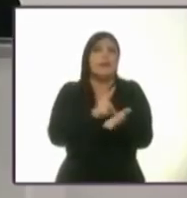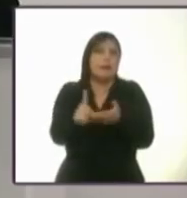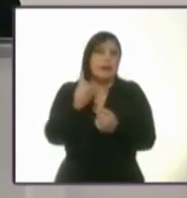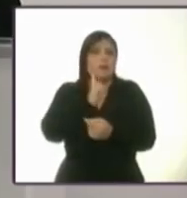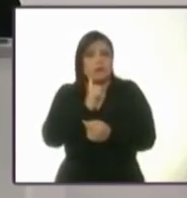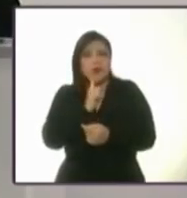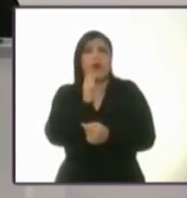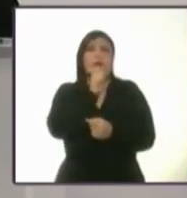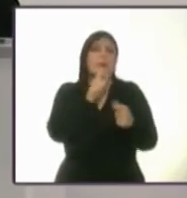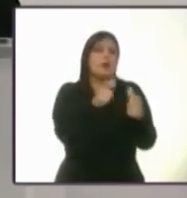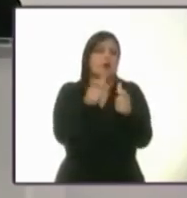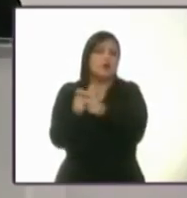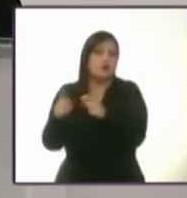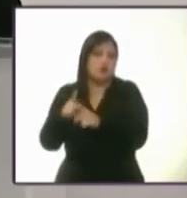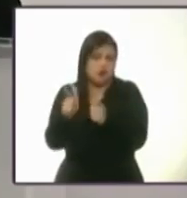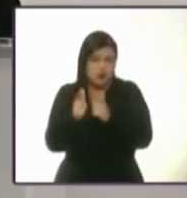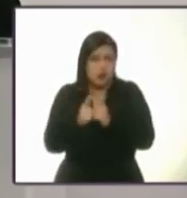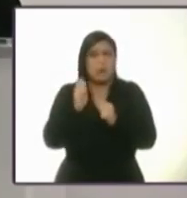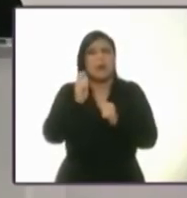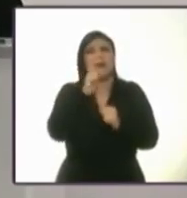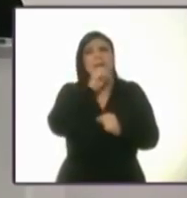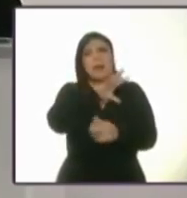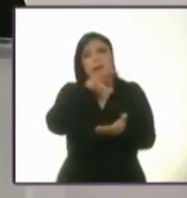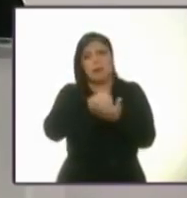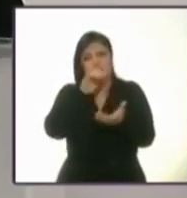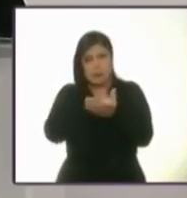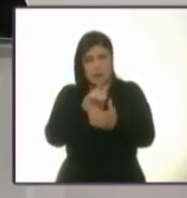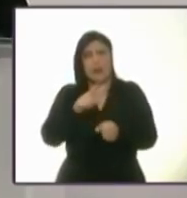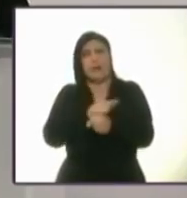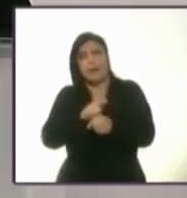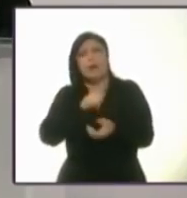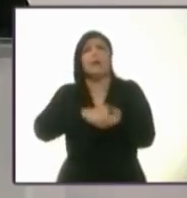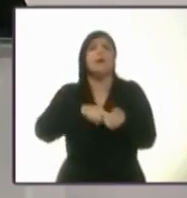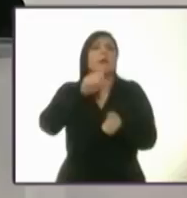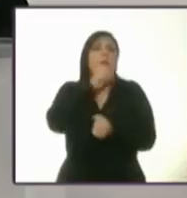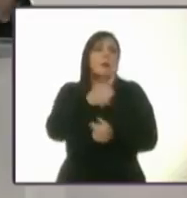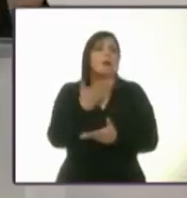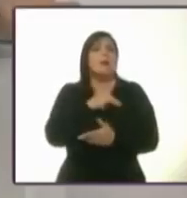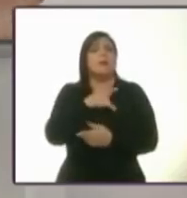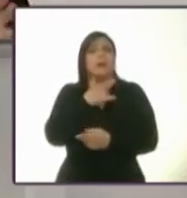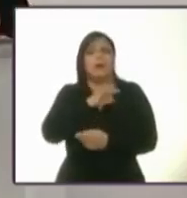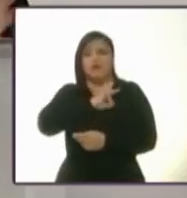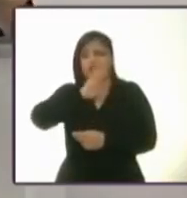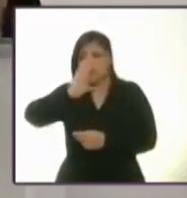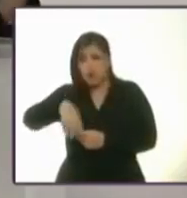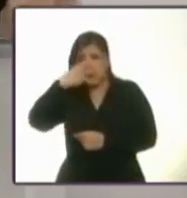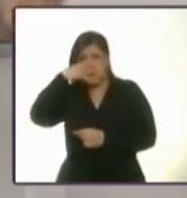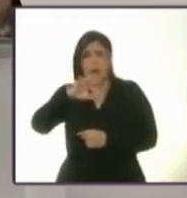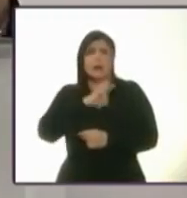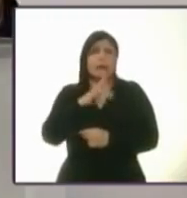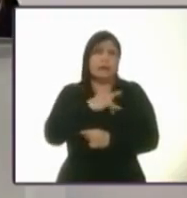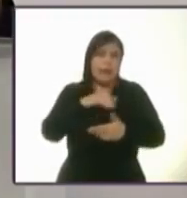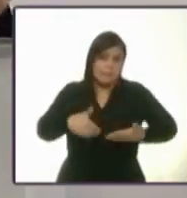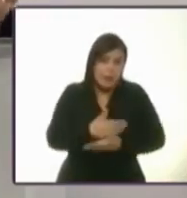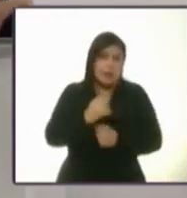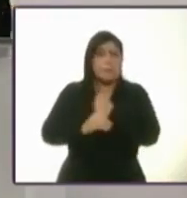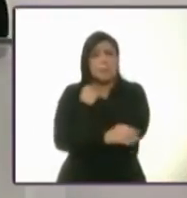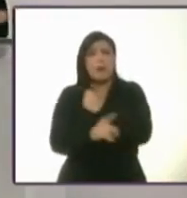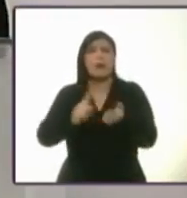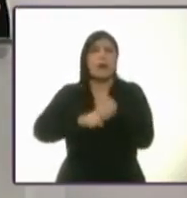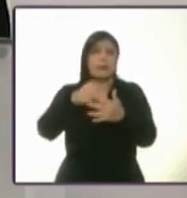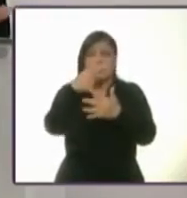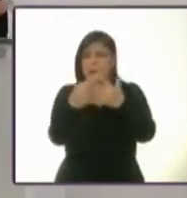minoritarios, del matrimonio igualitario, de una muerte digna, de la concepción diversa, de las familias así en plural.